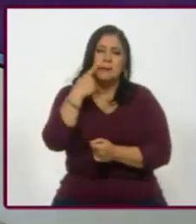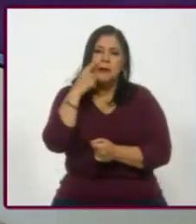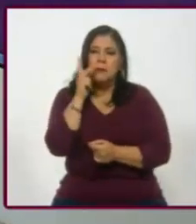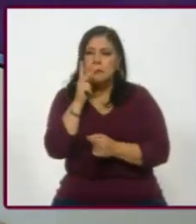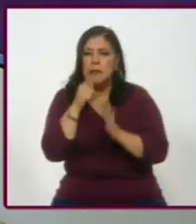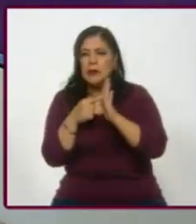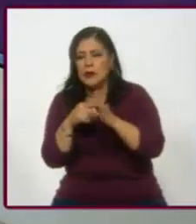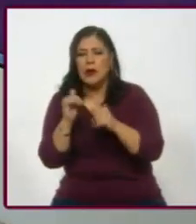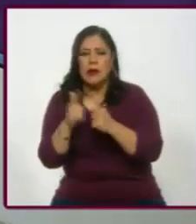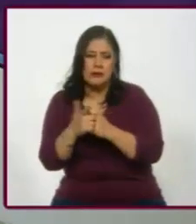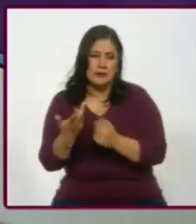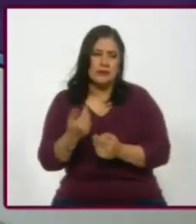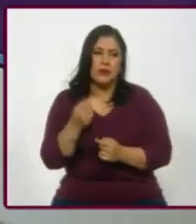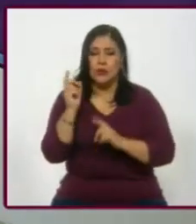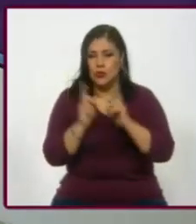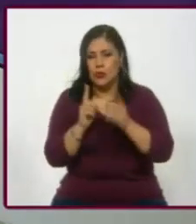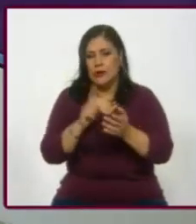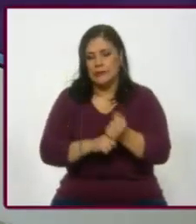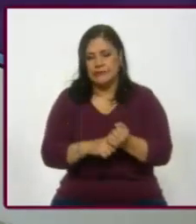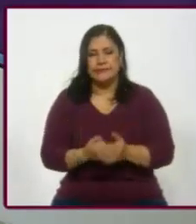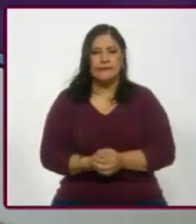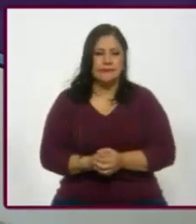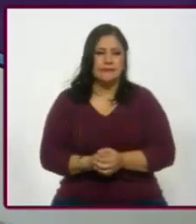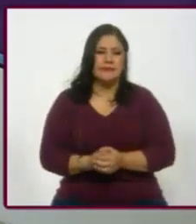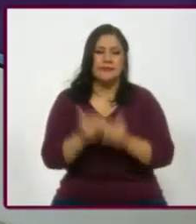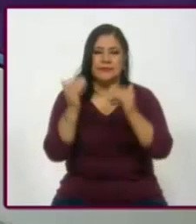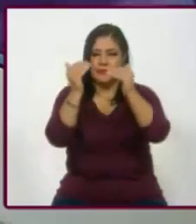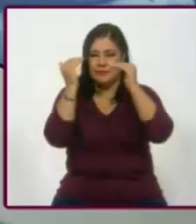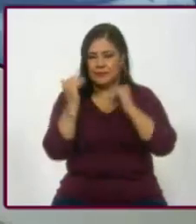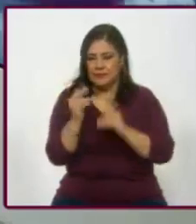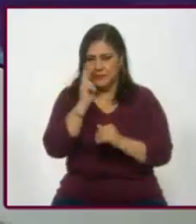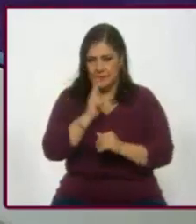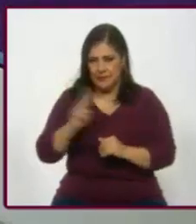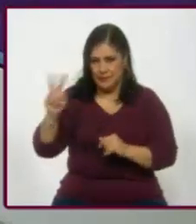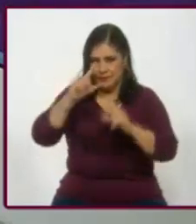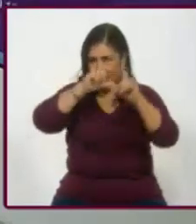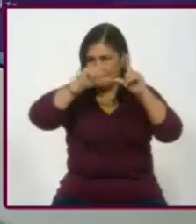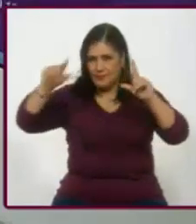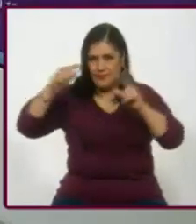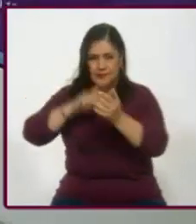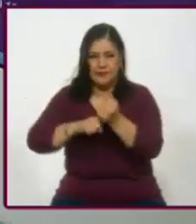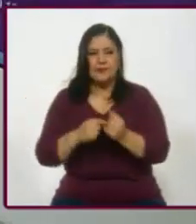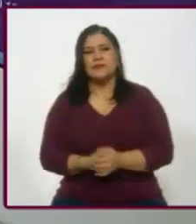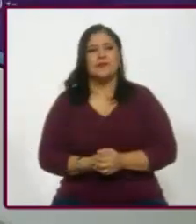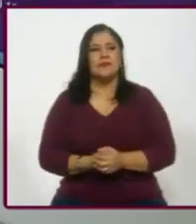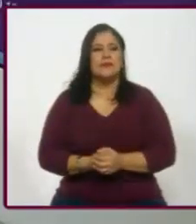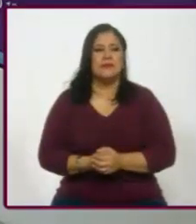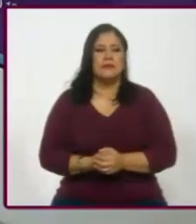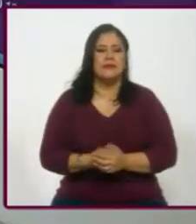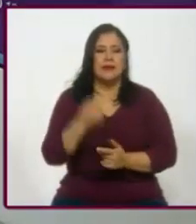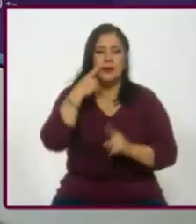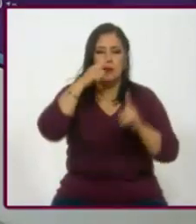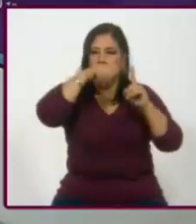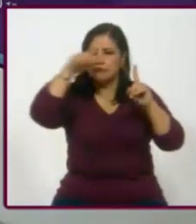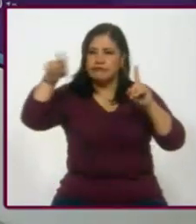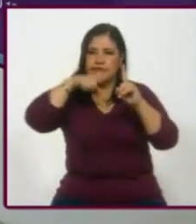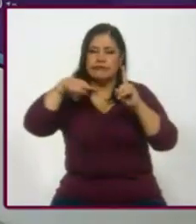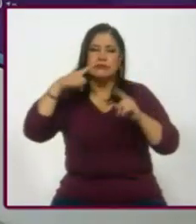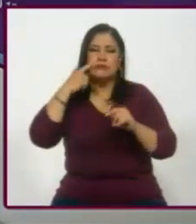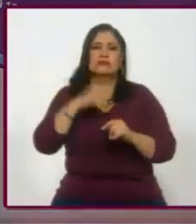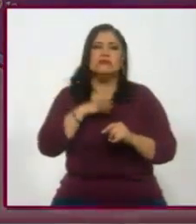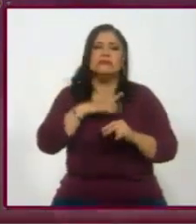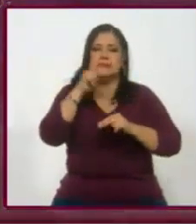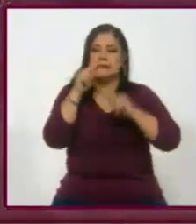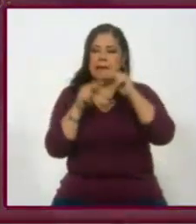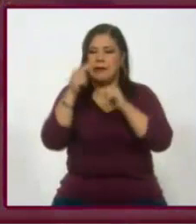pregunta, si... O duda. O duda, ¿no? Siguiente gráfico, que es básicamente niveles de